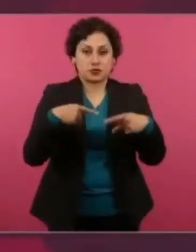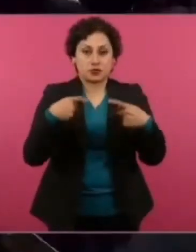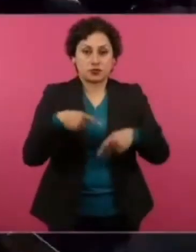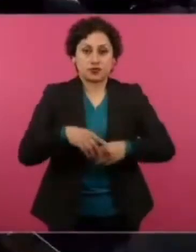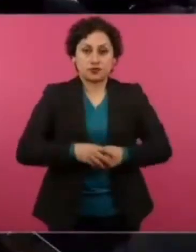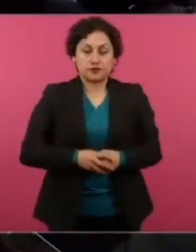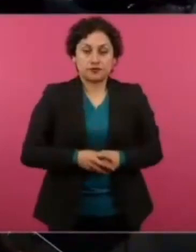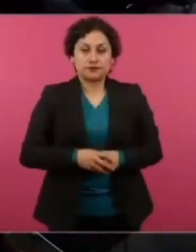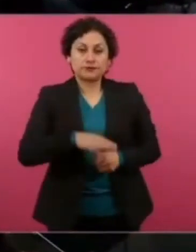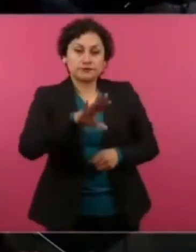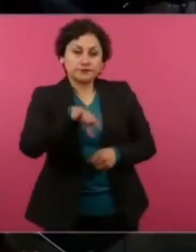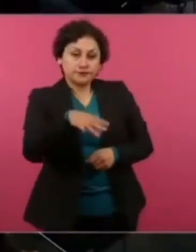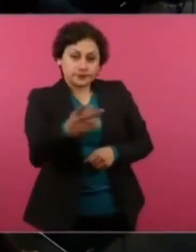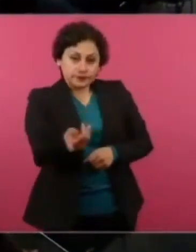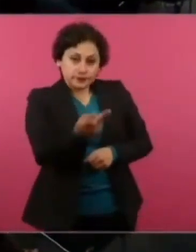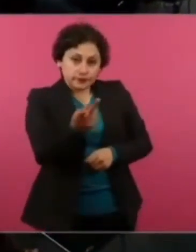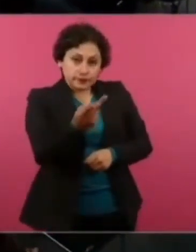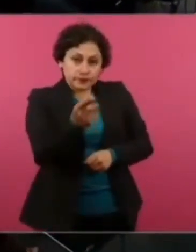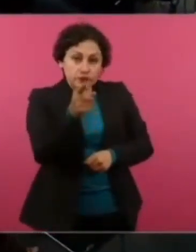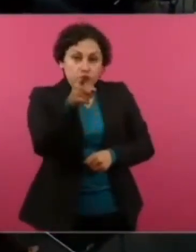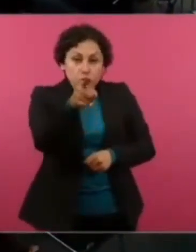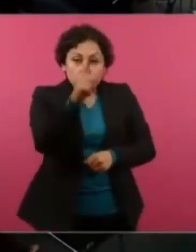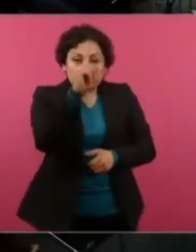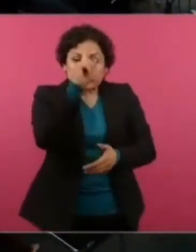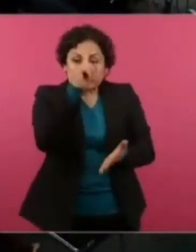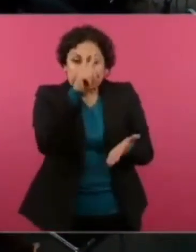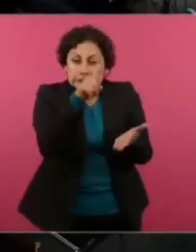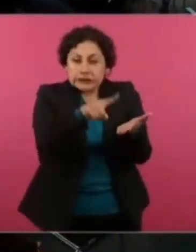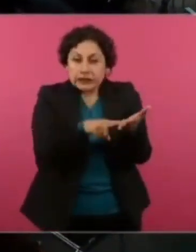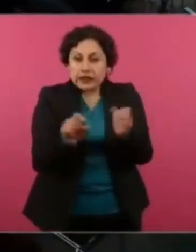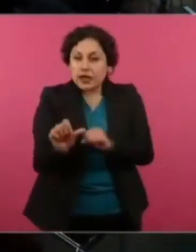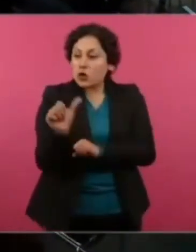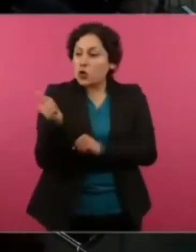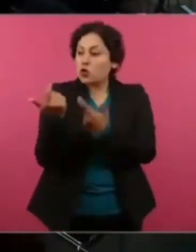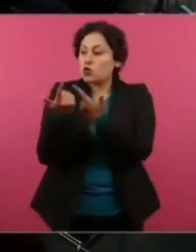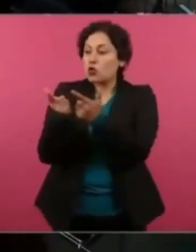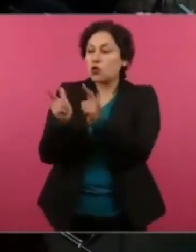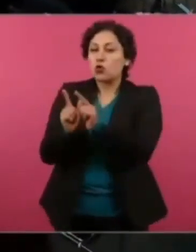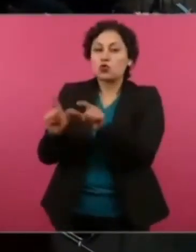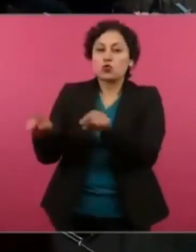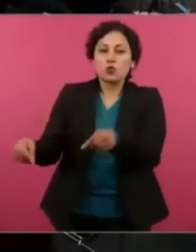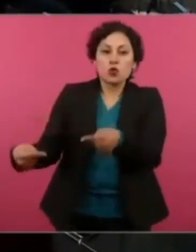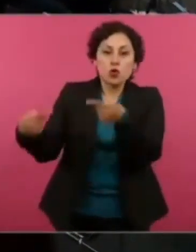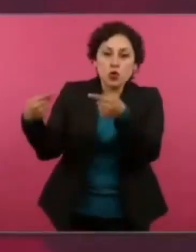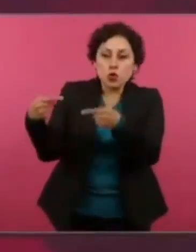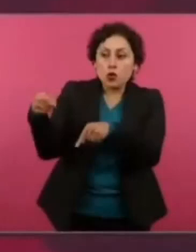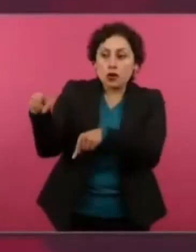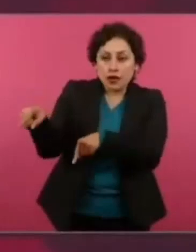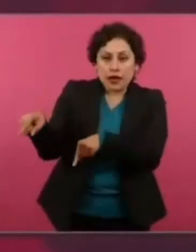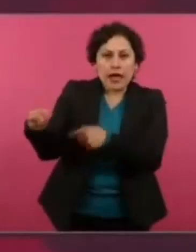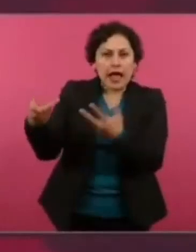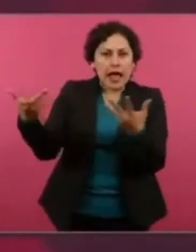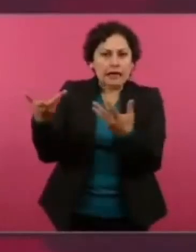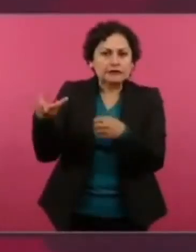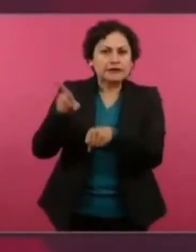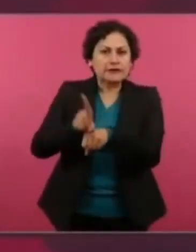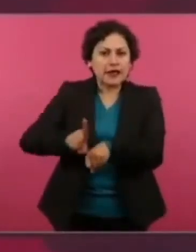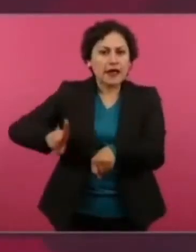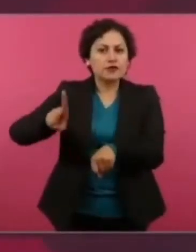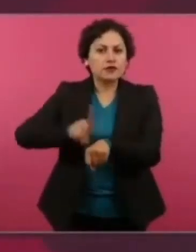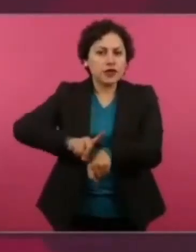¿Usted imagina a alguien del grupo opositor haciendo este ejercicio diario? No, no, no, no, no, no,